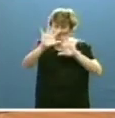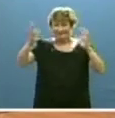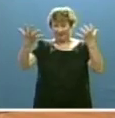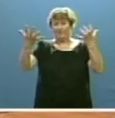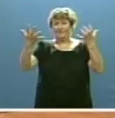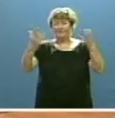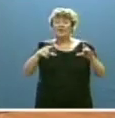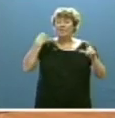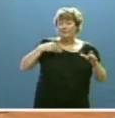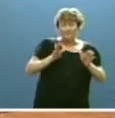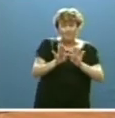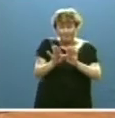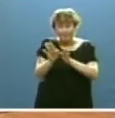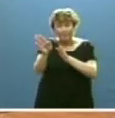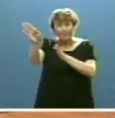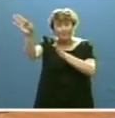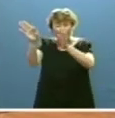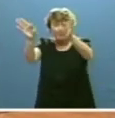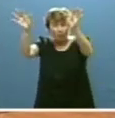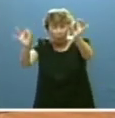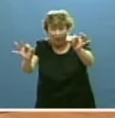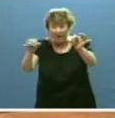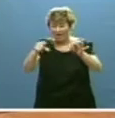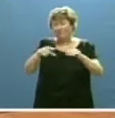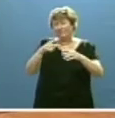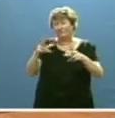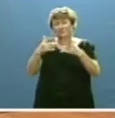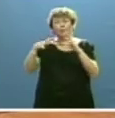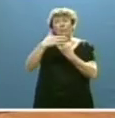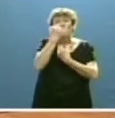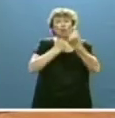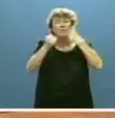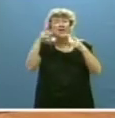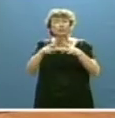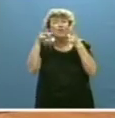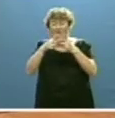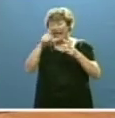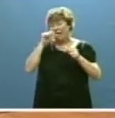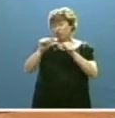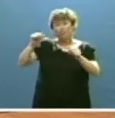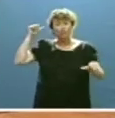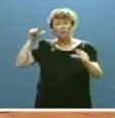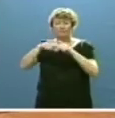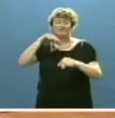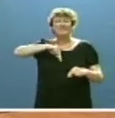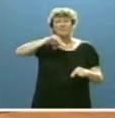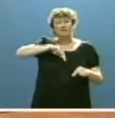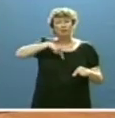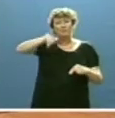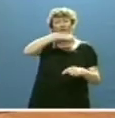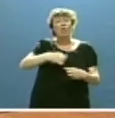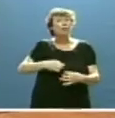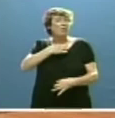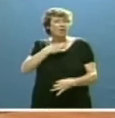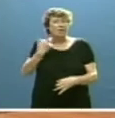En paralelo a esta evolución de la situación económica y social, los últimos años han conformado un sentimiento ciudadano cada